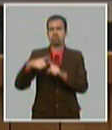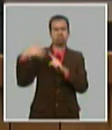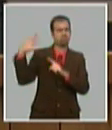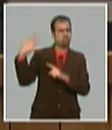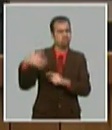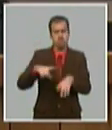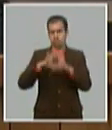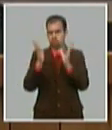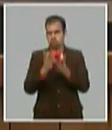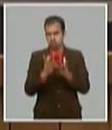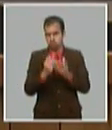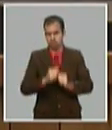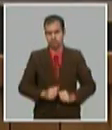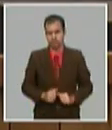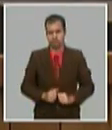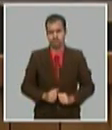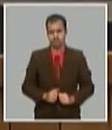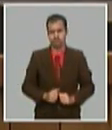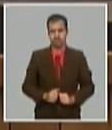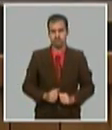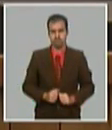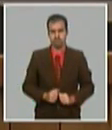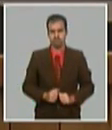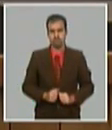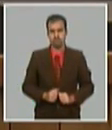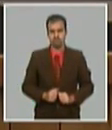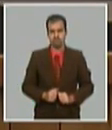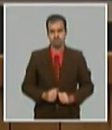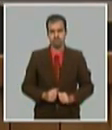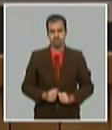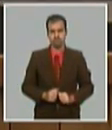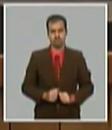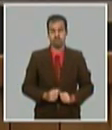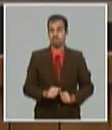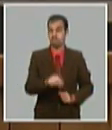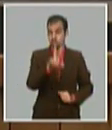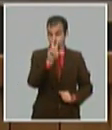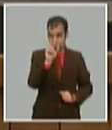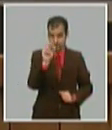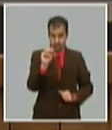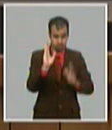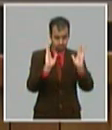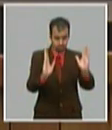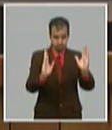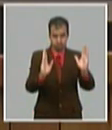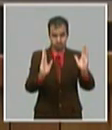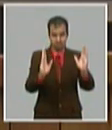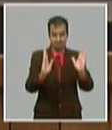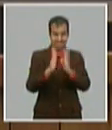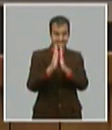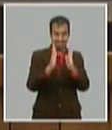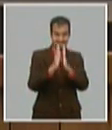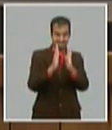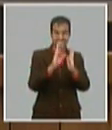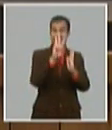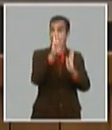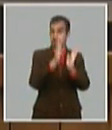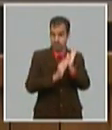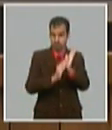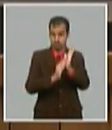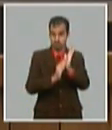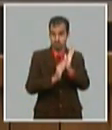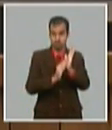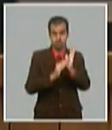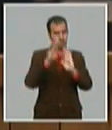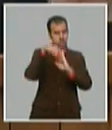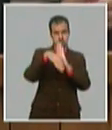tienen el mismo nivel de actividad económica entonces el primer trimestre del 2020 fue de un decrecimiento del 5.5%